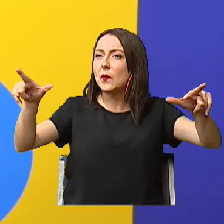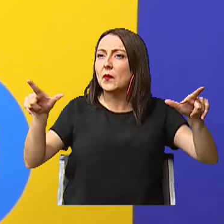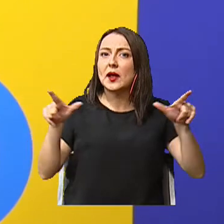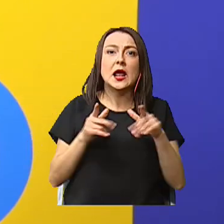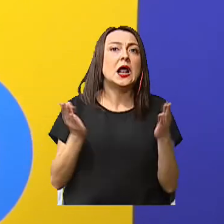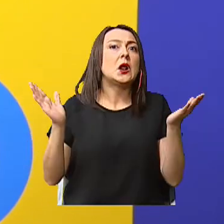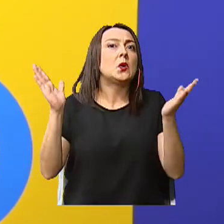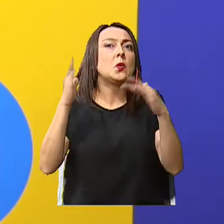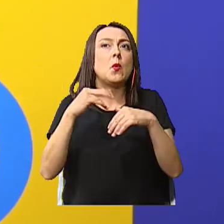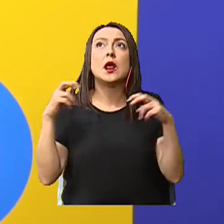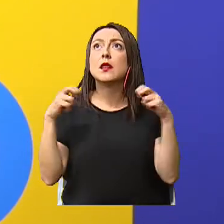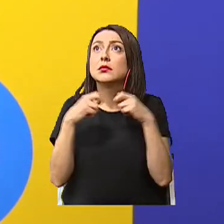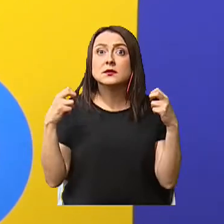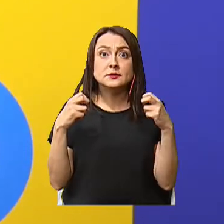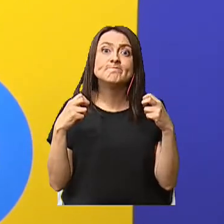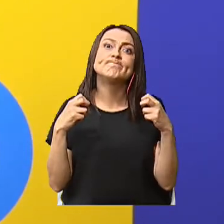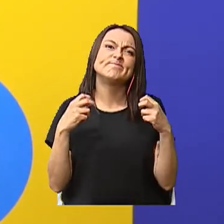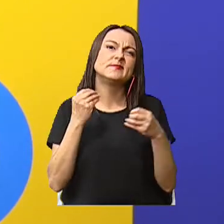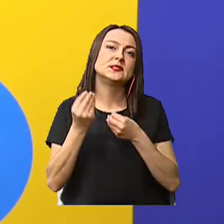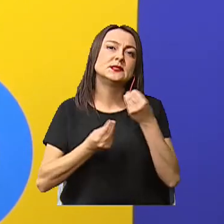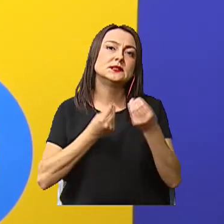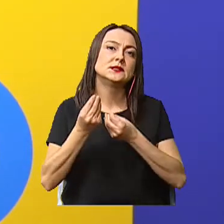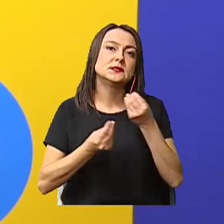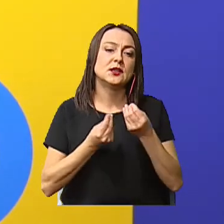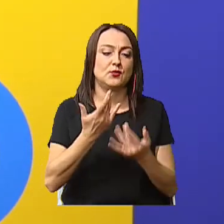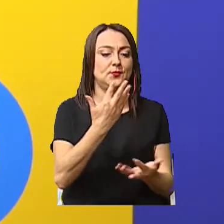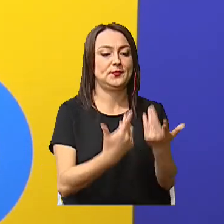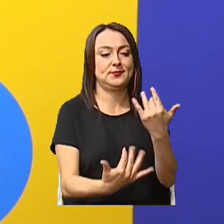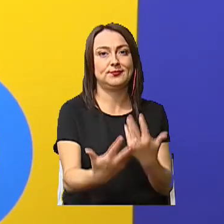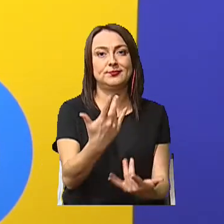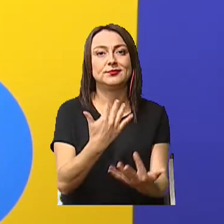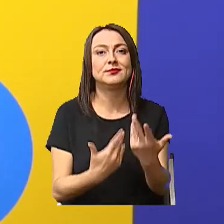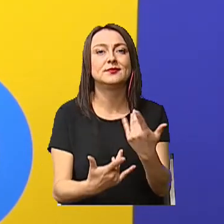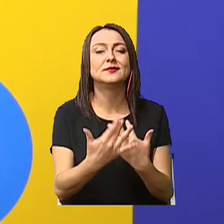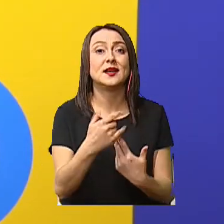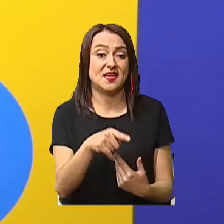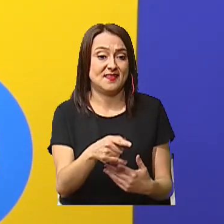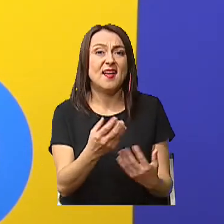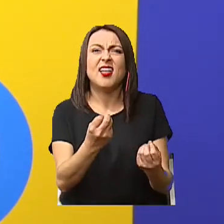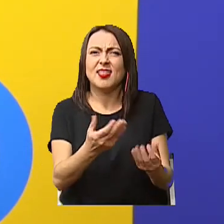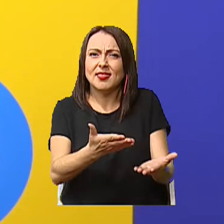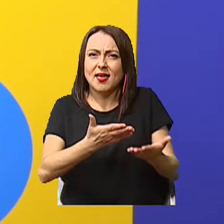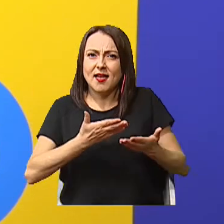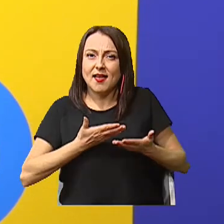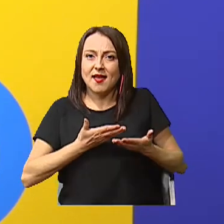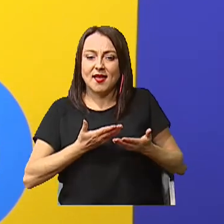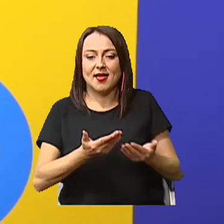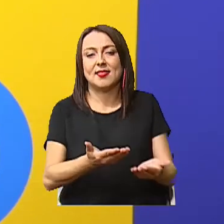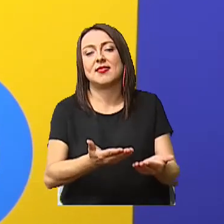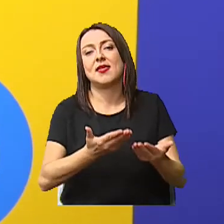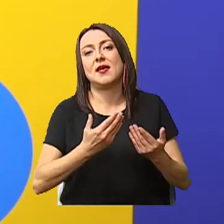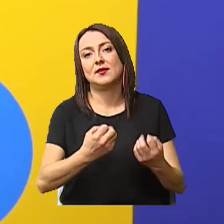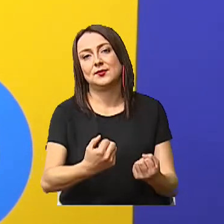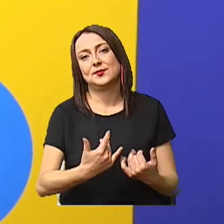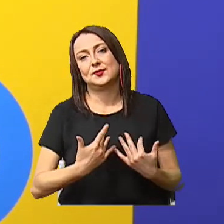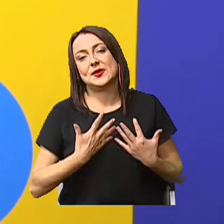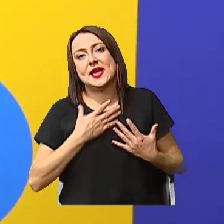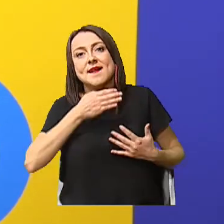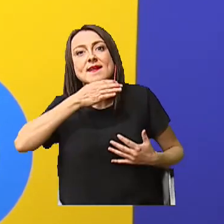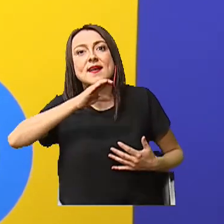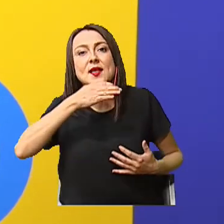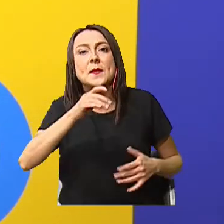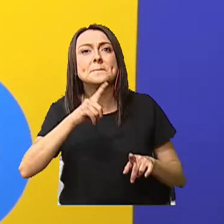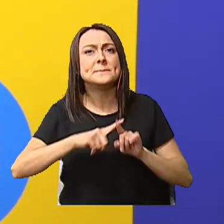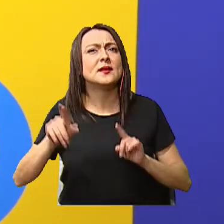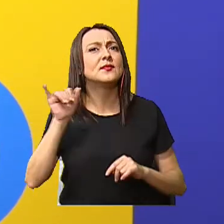hay servicio eléctrico ¿Y qué hacemos? Una fogata ¿Y ella qué nos va a proporcionar? Nos va a proporcionar calor Pero